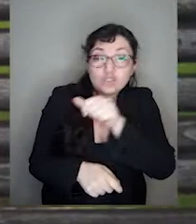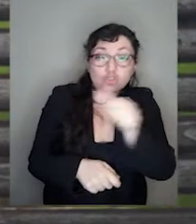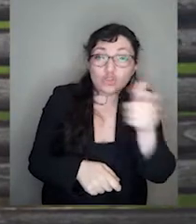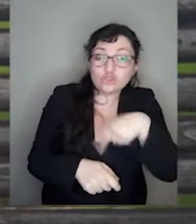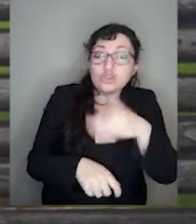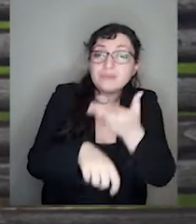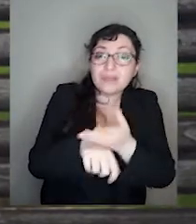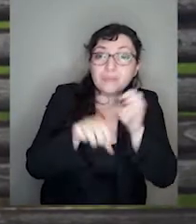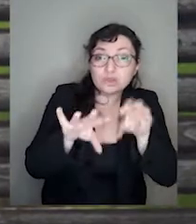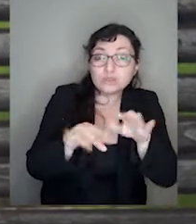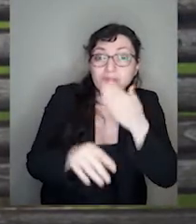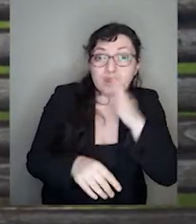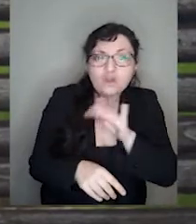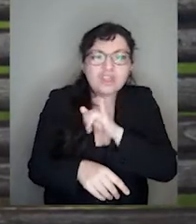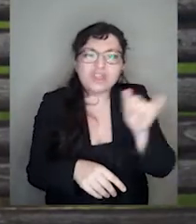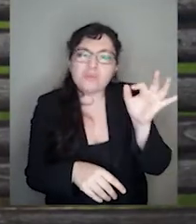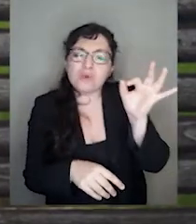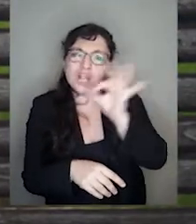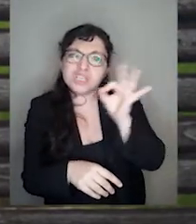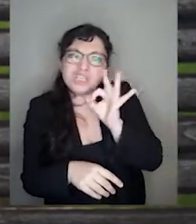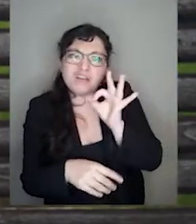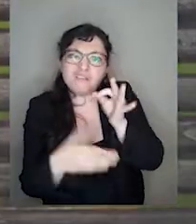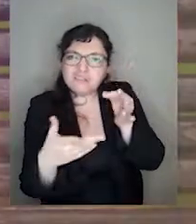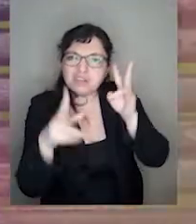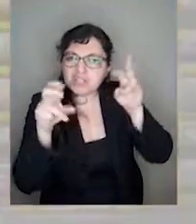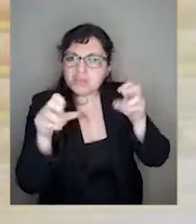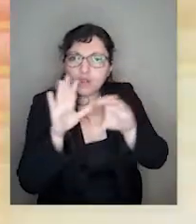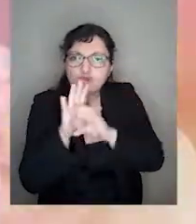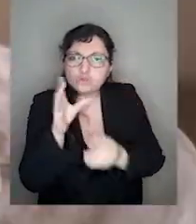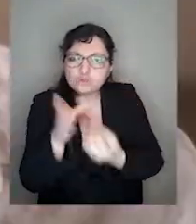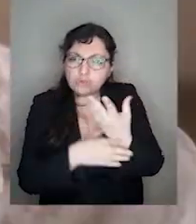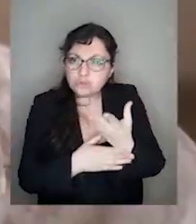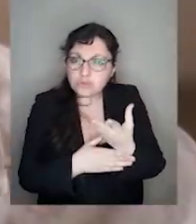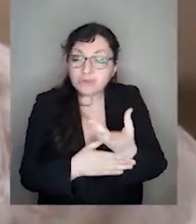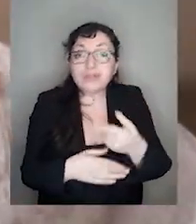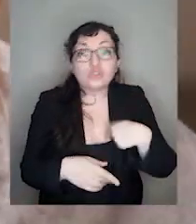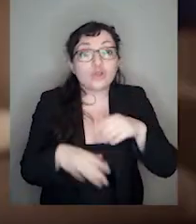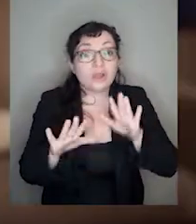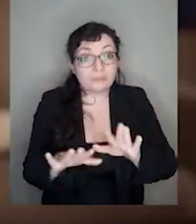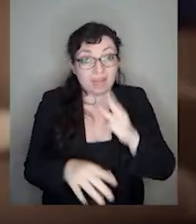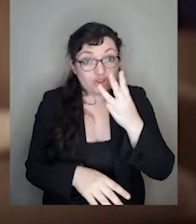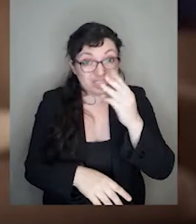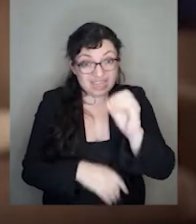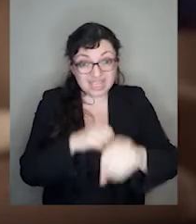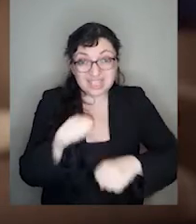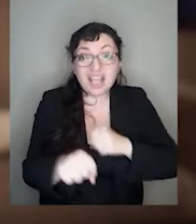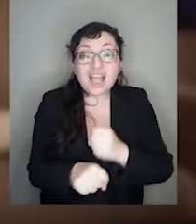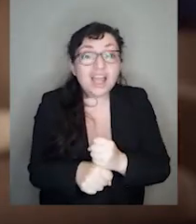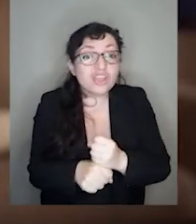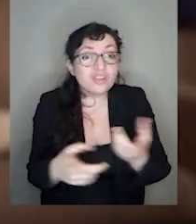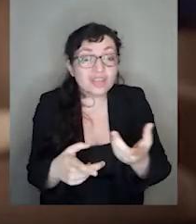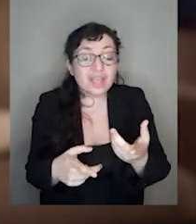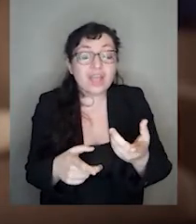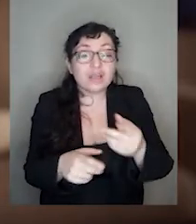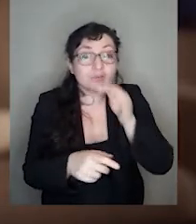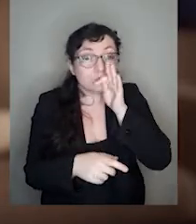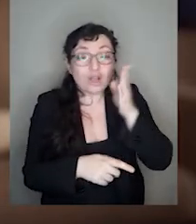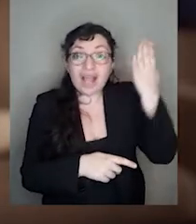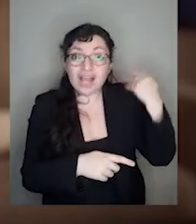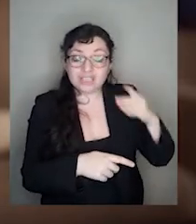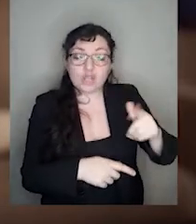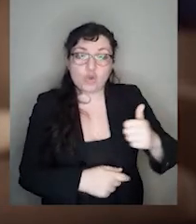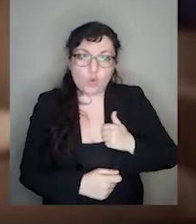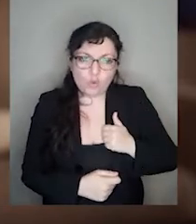gritando por una mejor educación y el sábado el tema era una nueva constitución. He esperado 30 años que se cumplan las promesas.